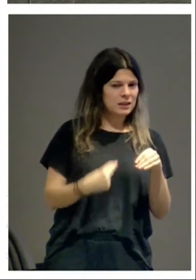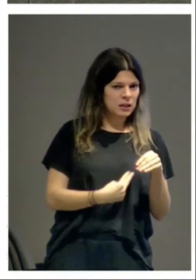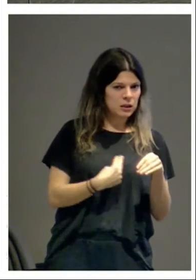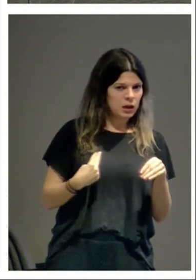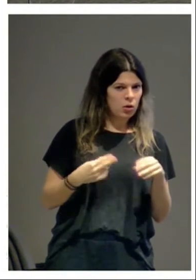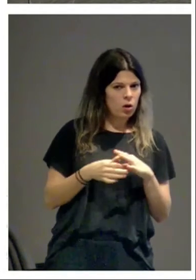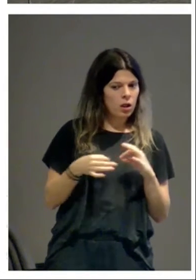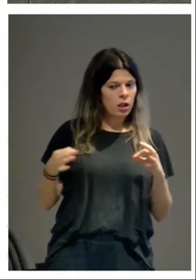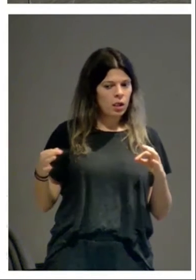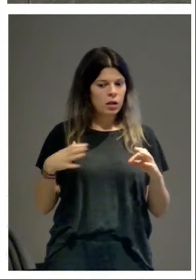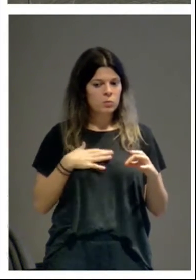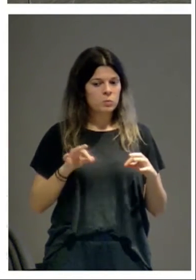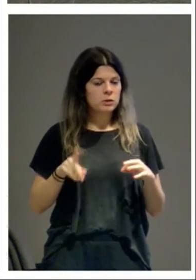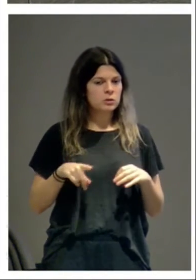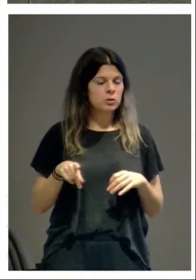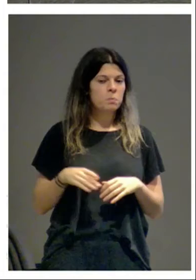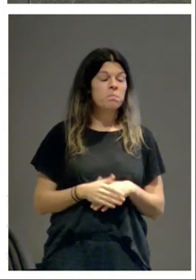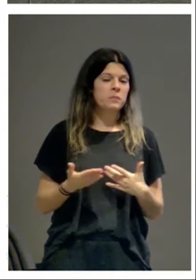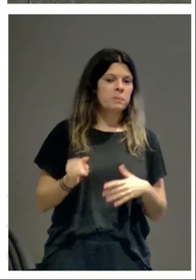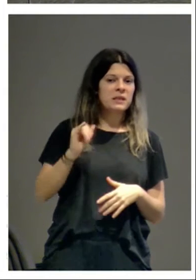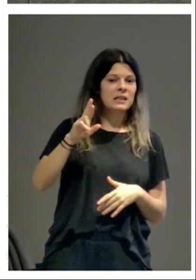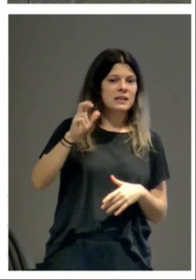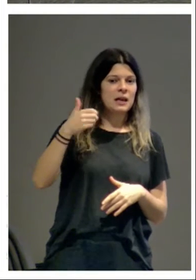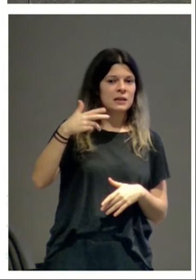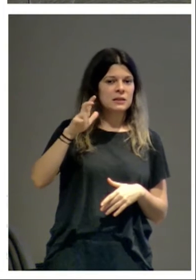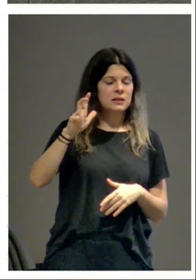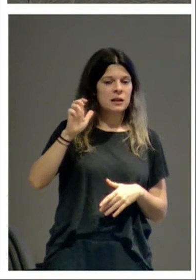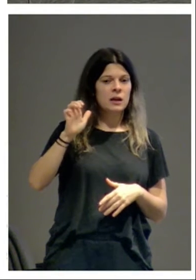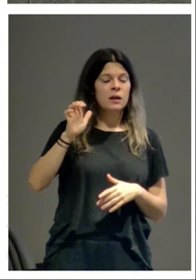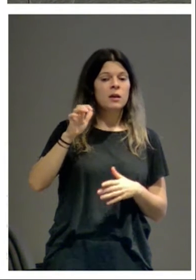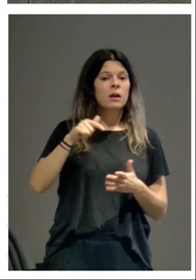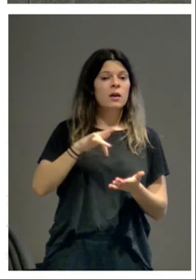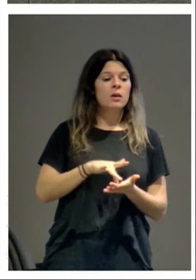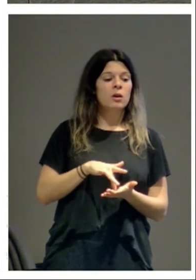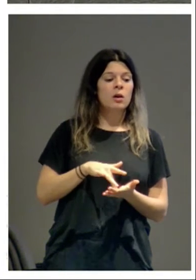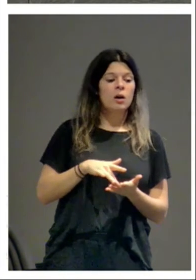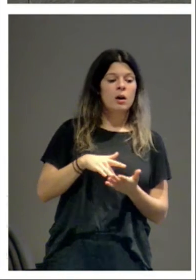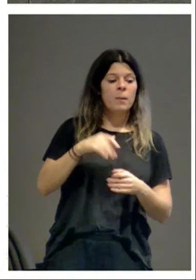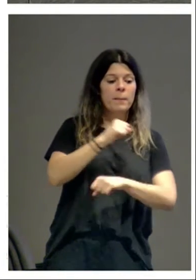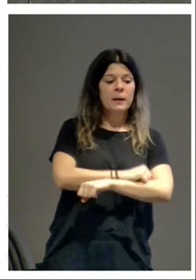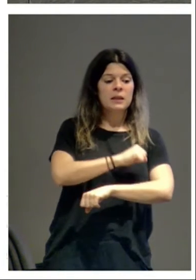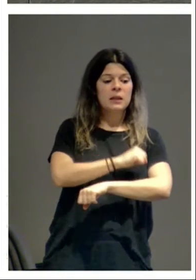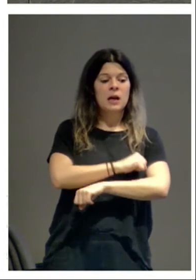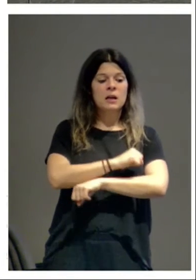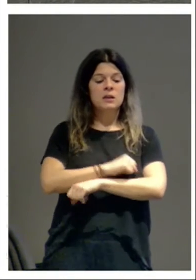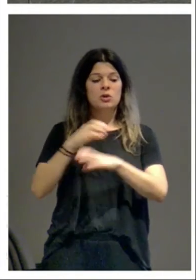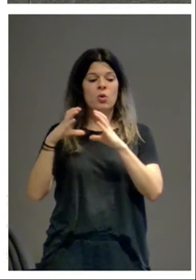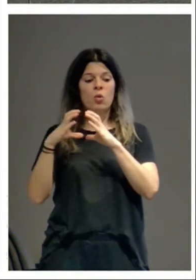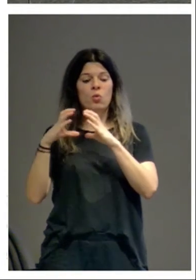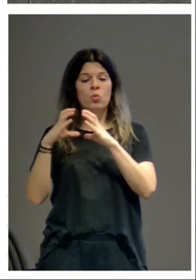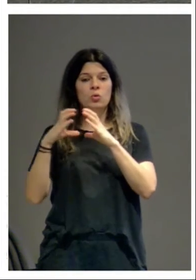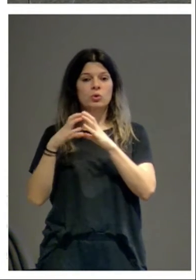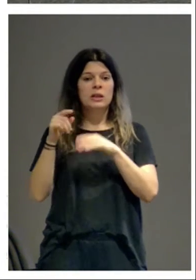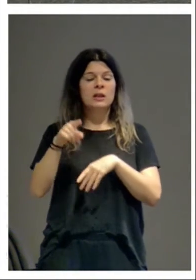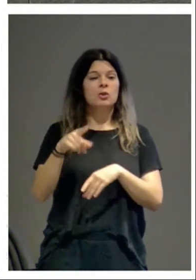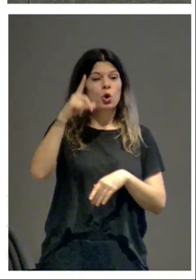Compostela? Pues mira, en Iratxe hay óculos y ventanas. ¿Oculos y ventanas? ¿Eso es normal en el